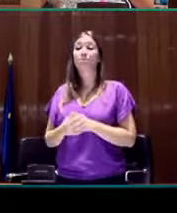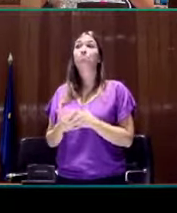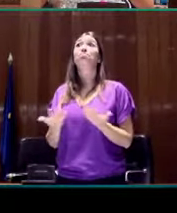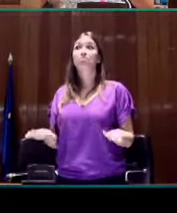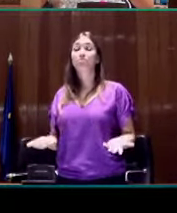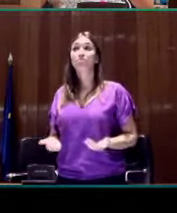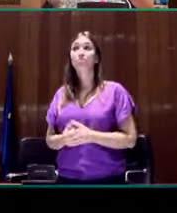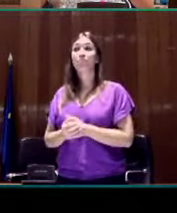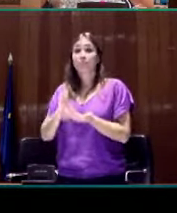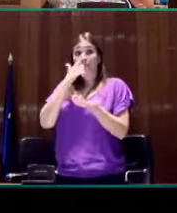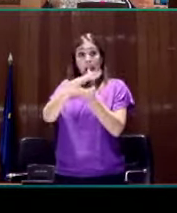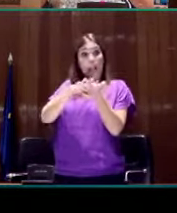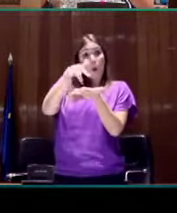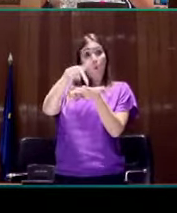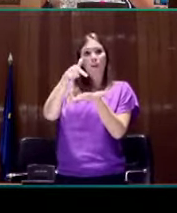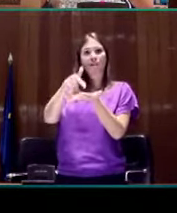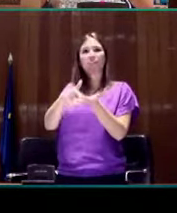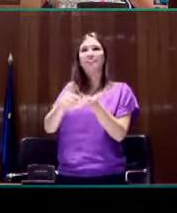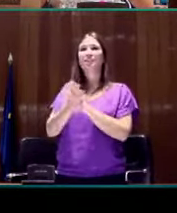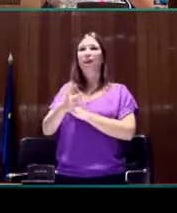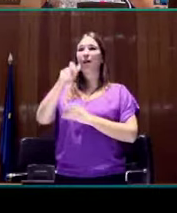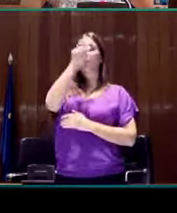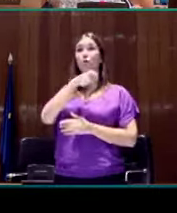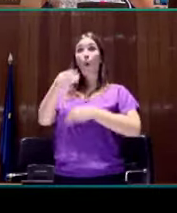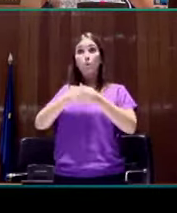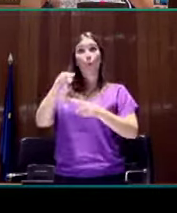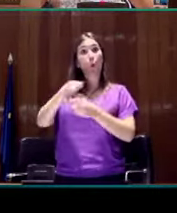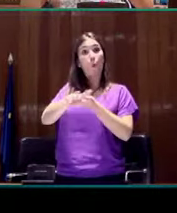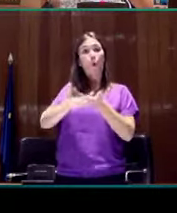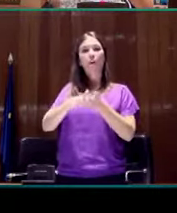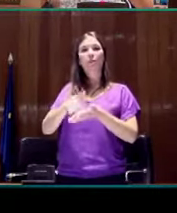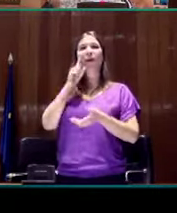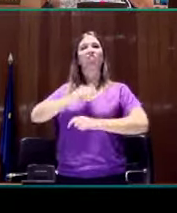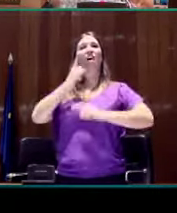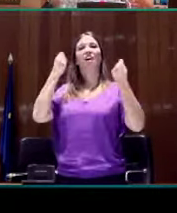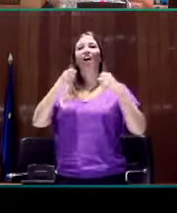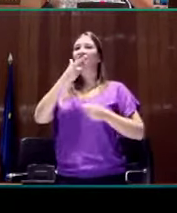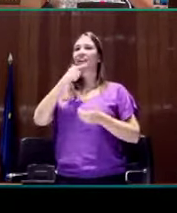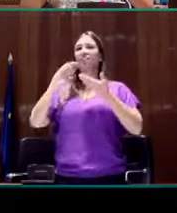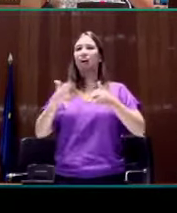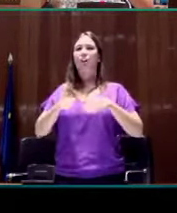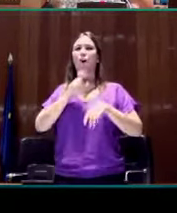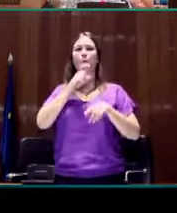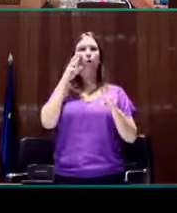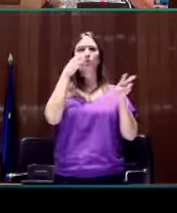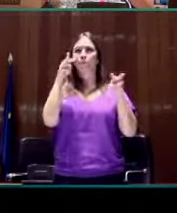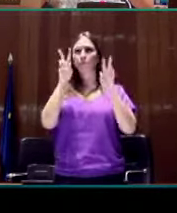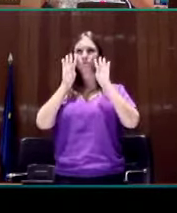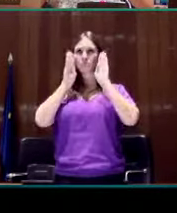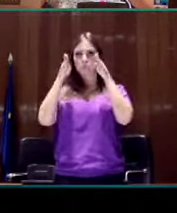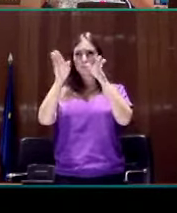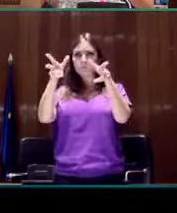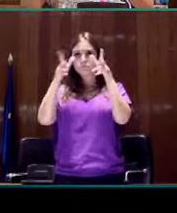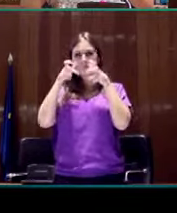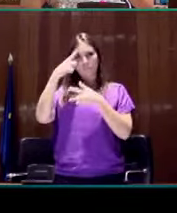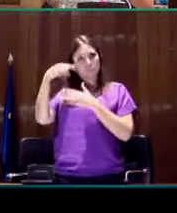tanto, la lengua de signos ordena la mirada de los usuarios, permitiéndoles entrenar las fases de recogida de datos llevadas a cabo durante